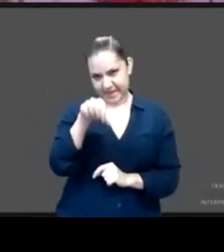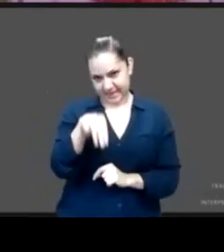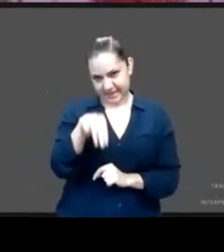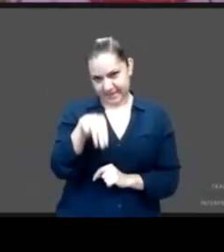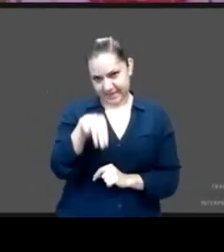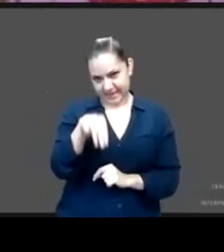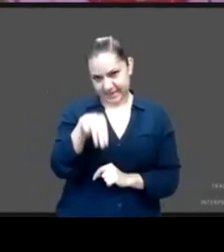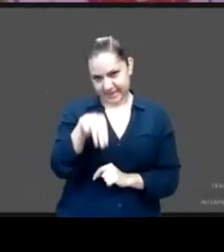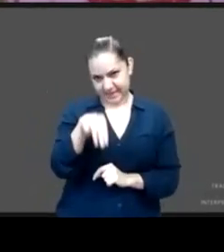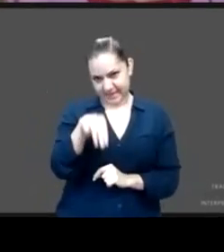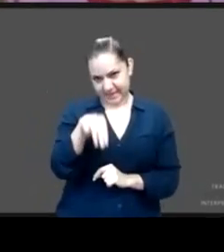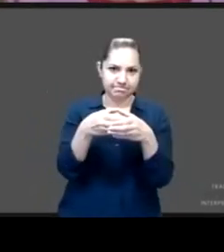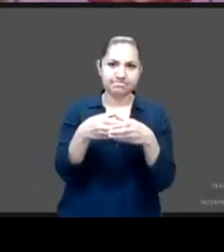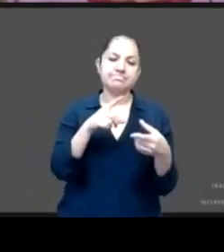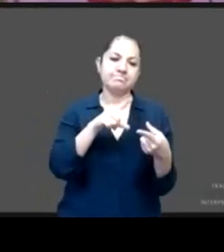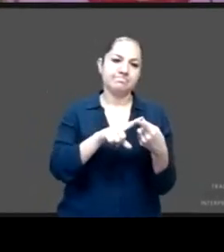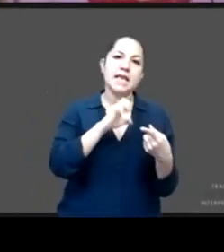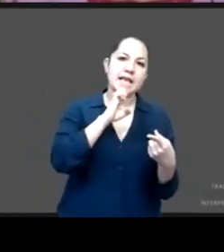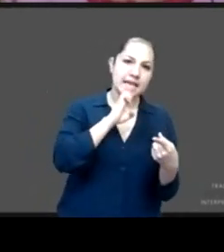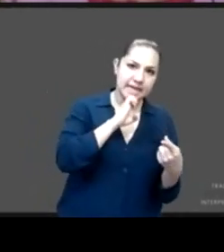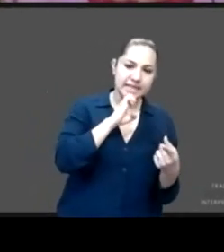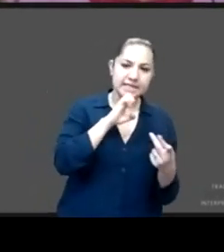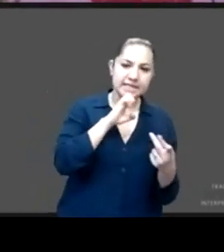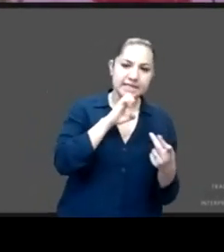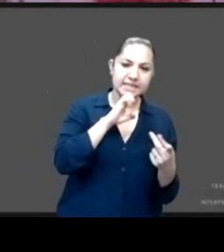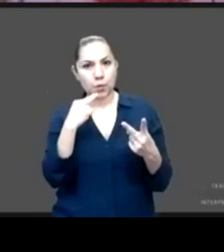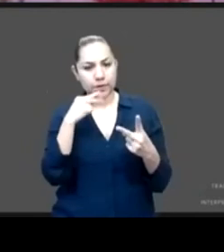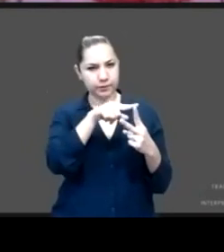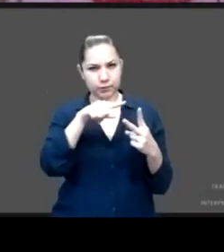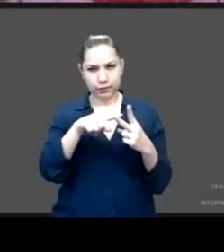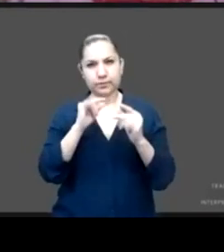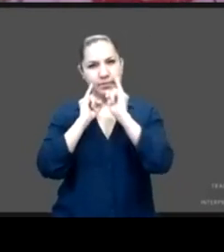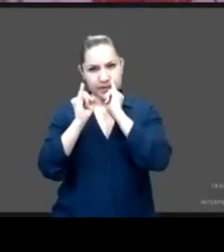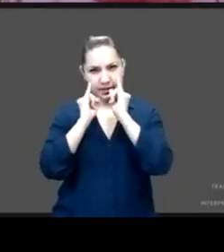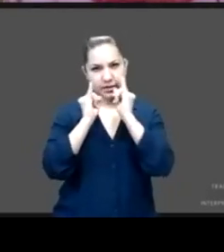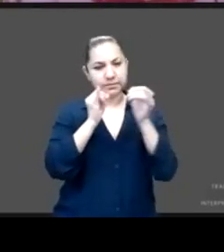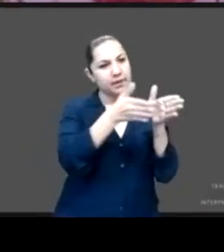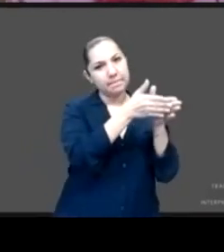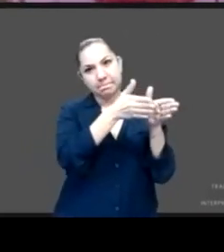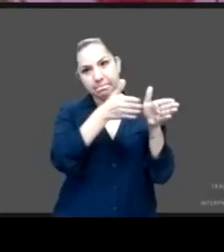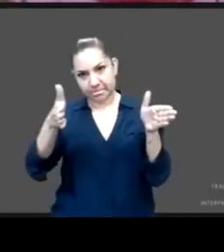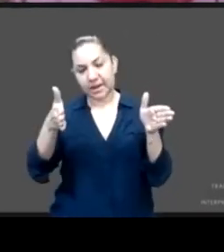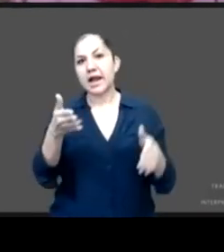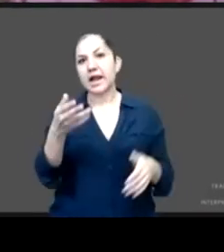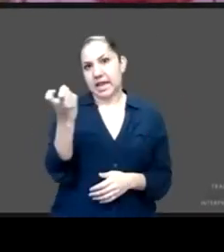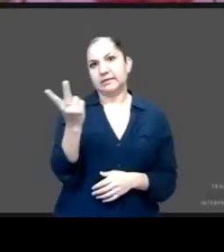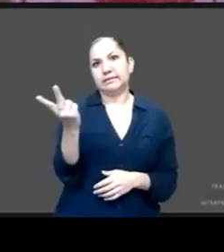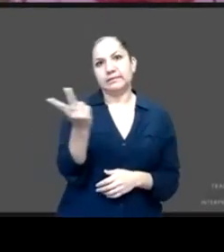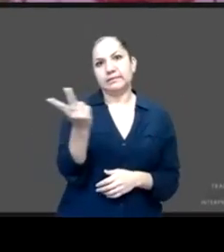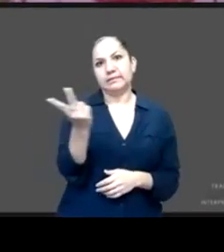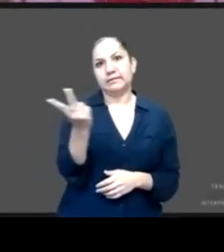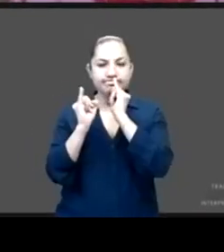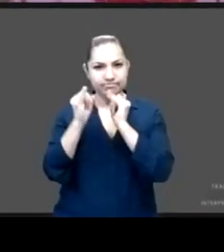conversatorio. Erika Ordóñez, Noé Romero, que nos van a estar facilitando precisamente esta